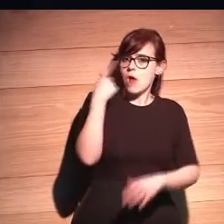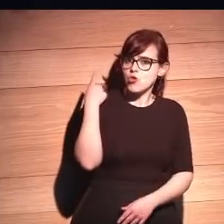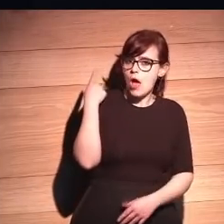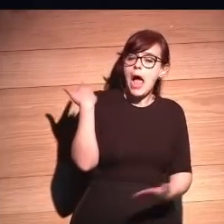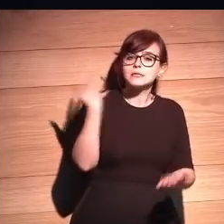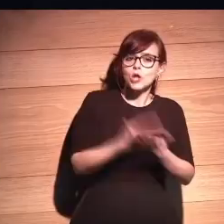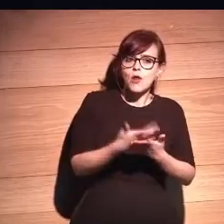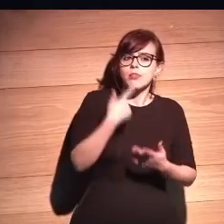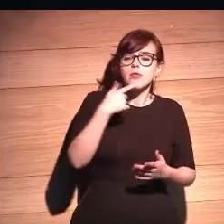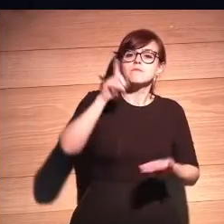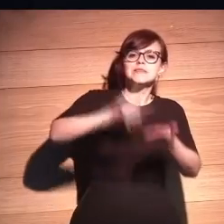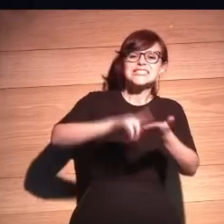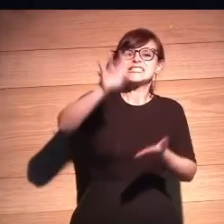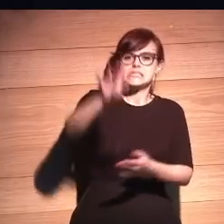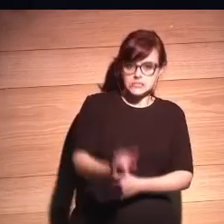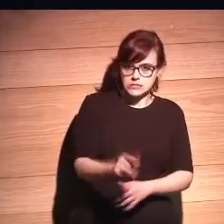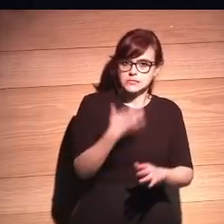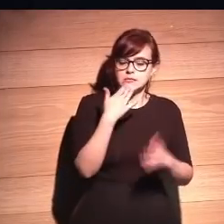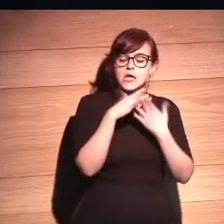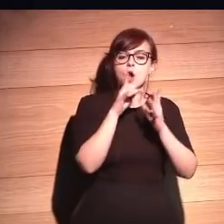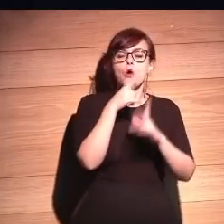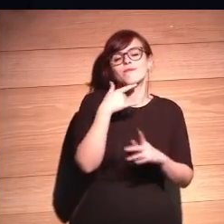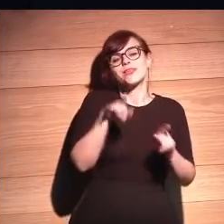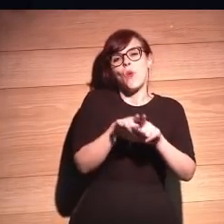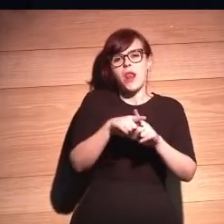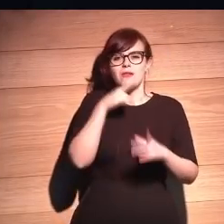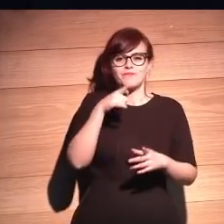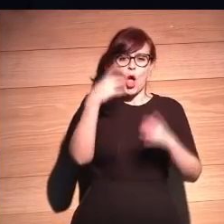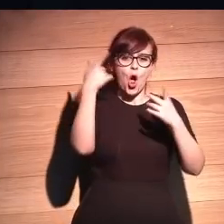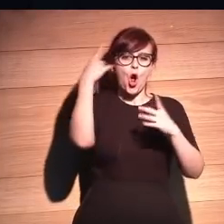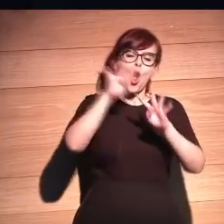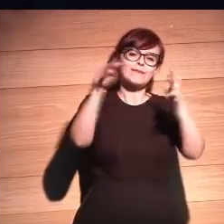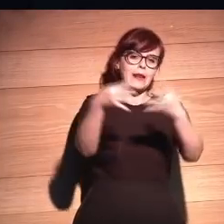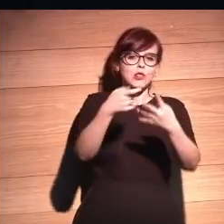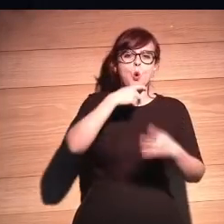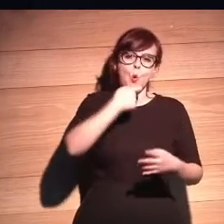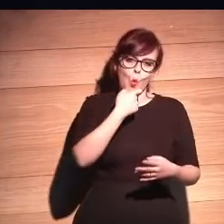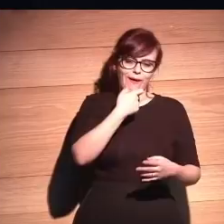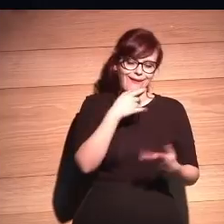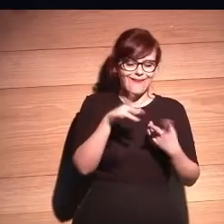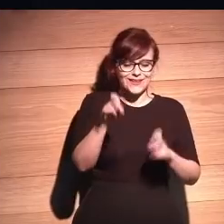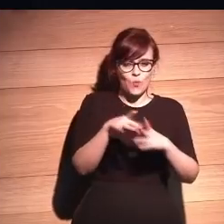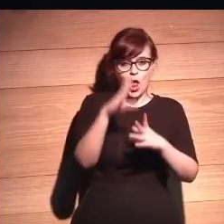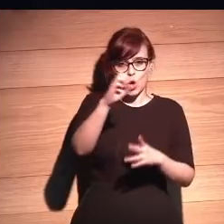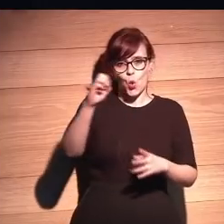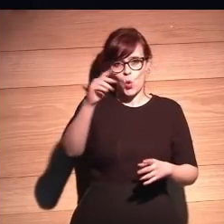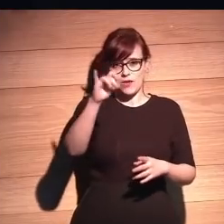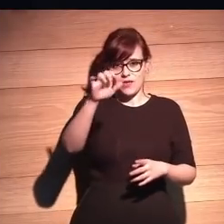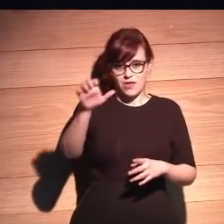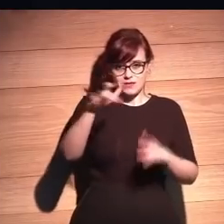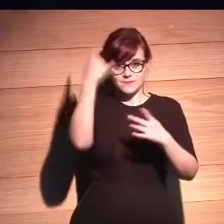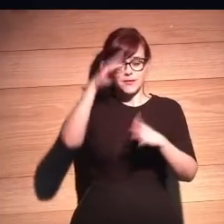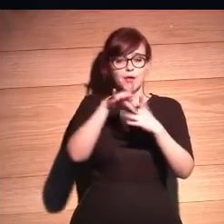año tuviste que dar que sí a si se ponían cookies en tu ordenador. Antes, mucha gente no sabía que se te